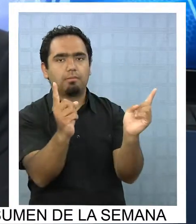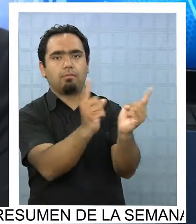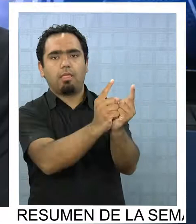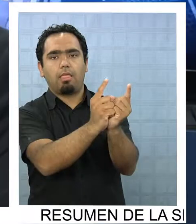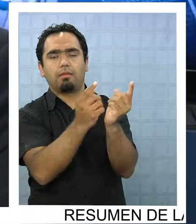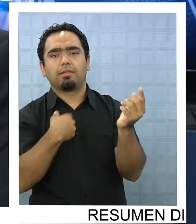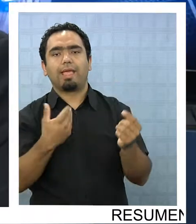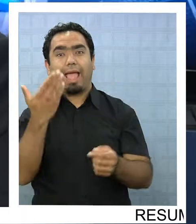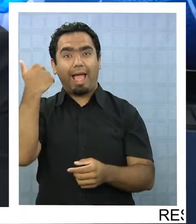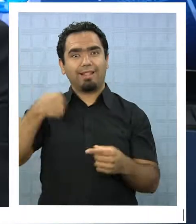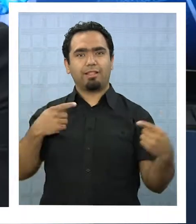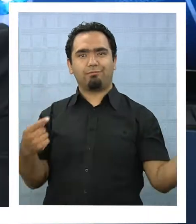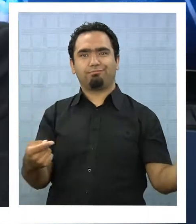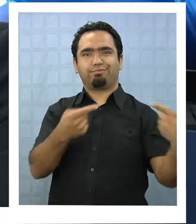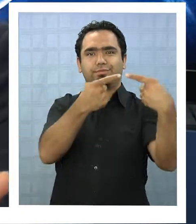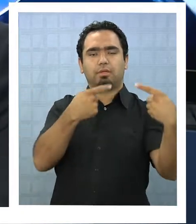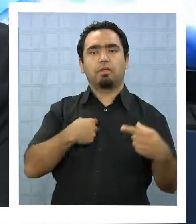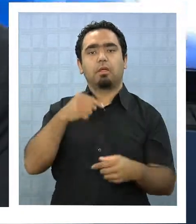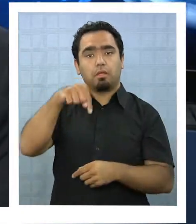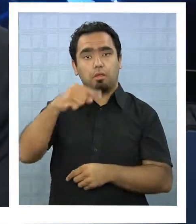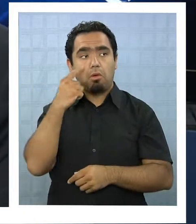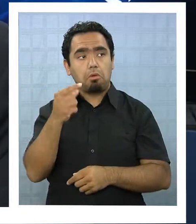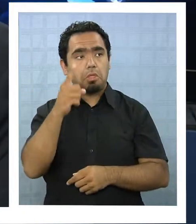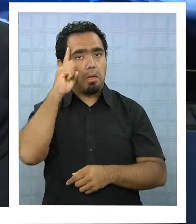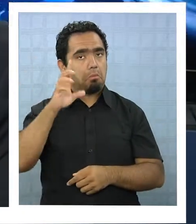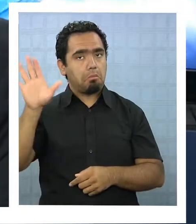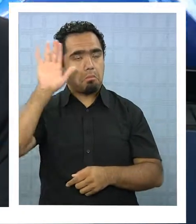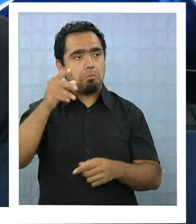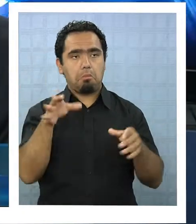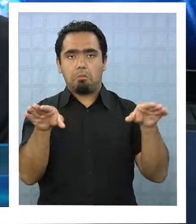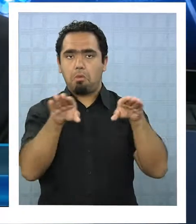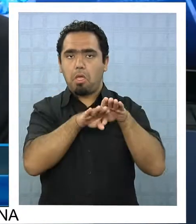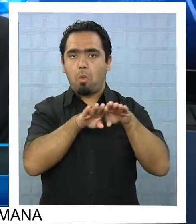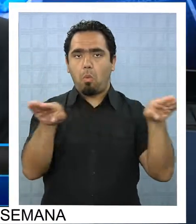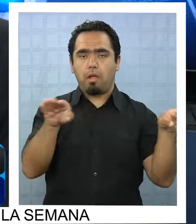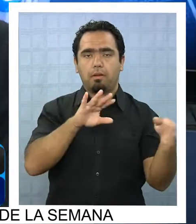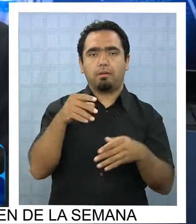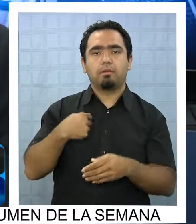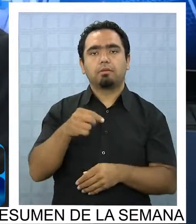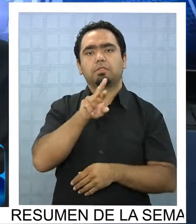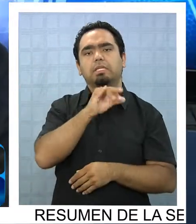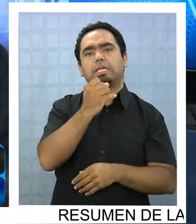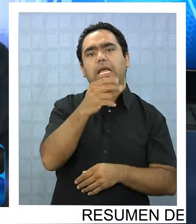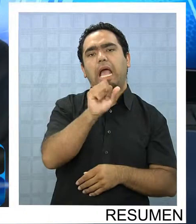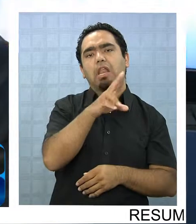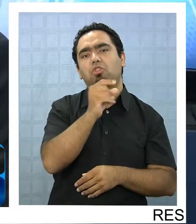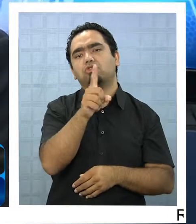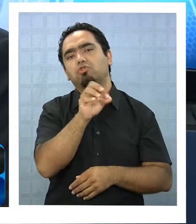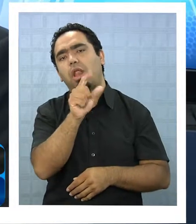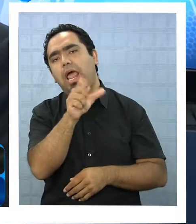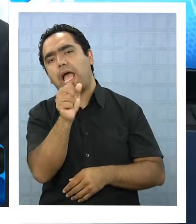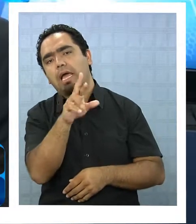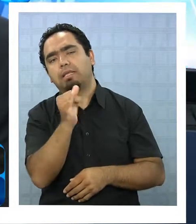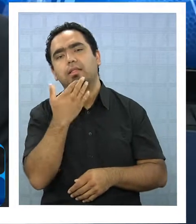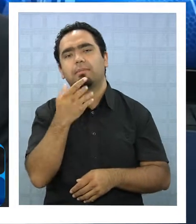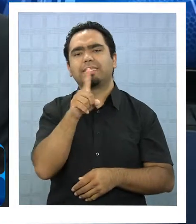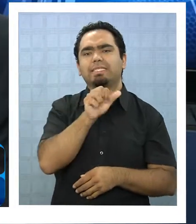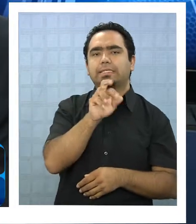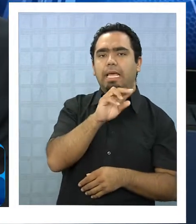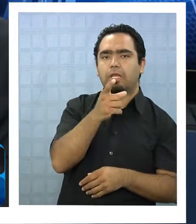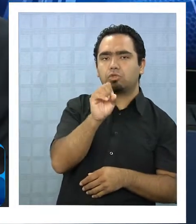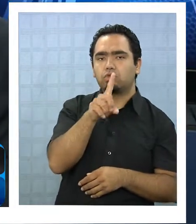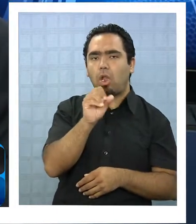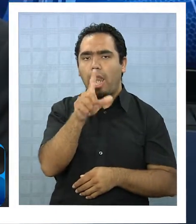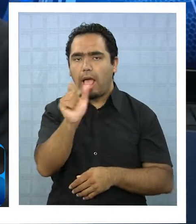antiguos adversarios, que hoy día defienden causas que yo comparto y efectivamente con Osvaldo Andrade, Ricardo Solari, Sergio Vitar, que no son santos de mi